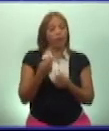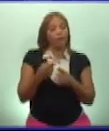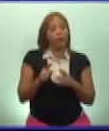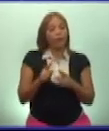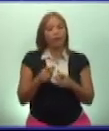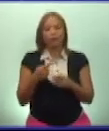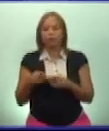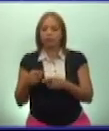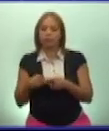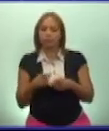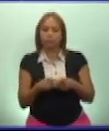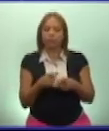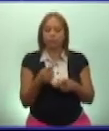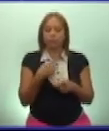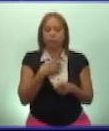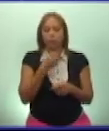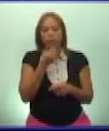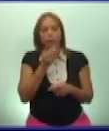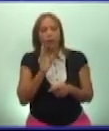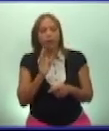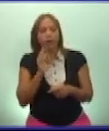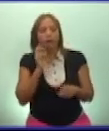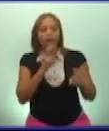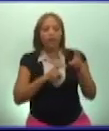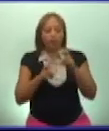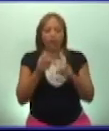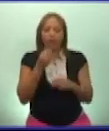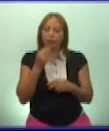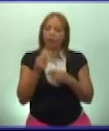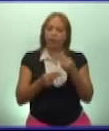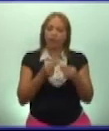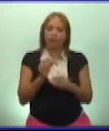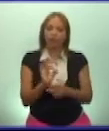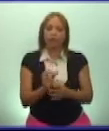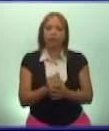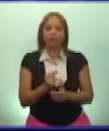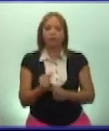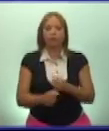recursos, si están a tu alcance, también los puedes utilizar.